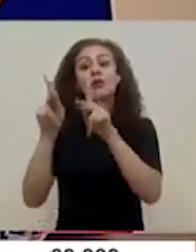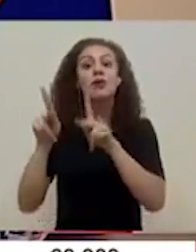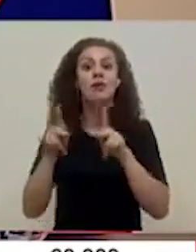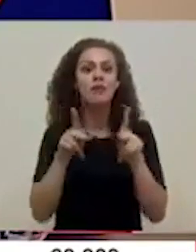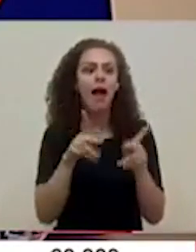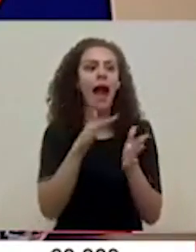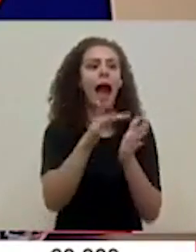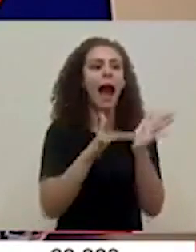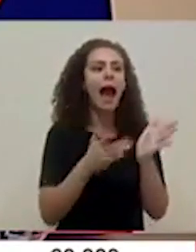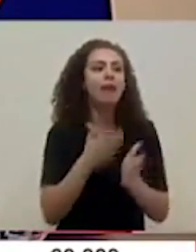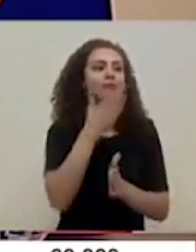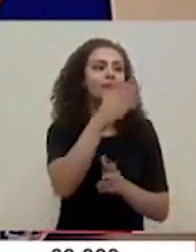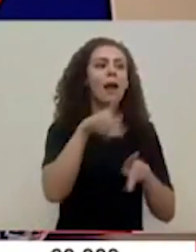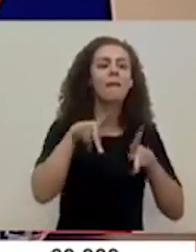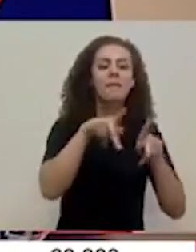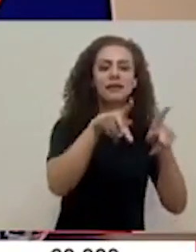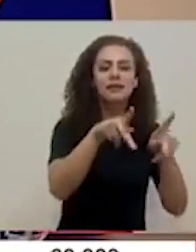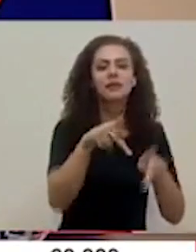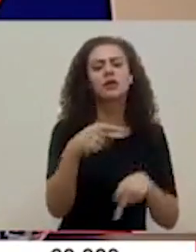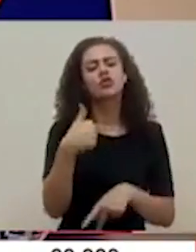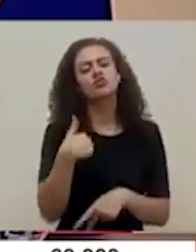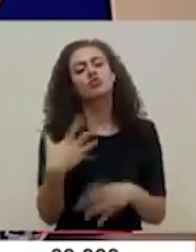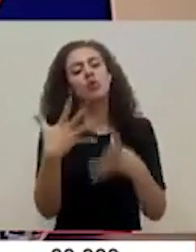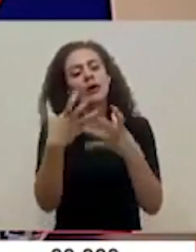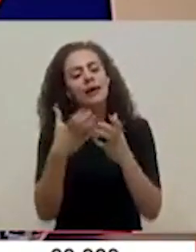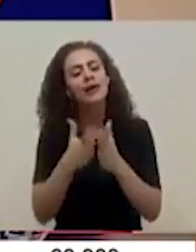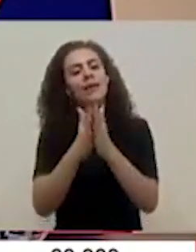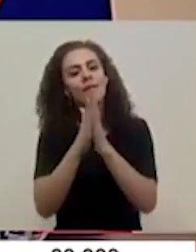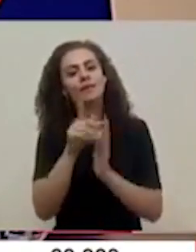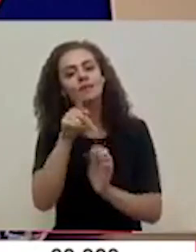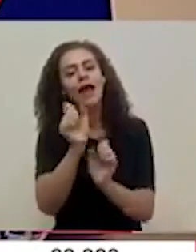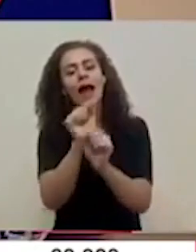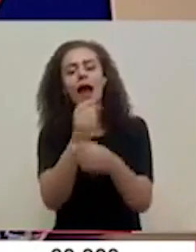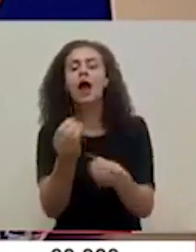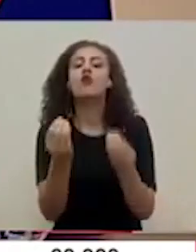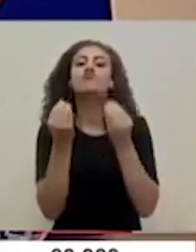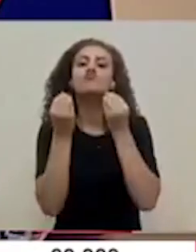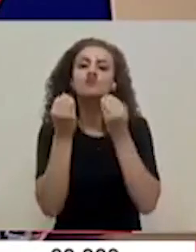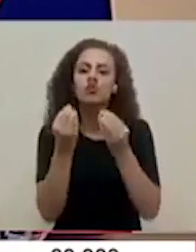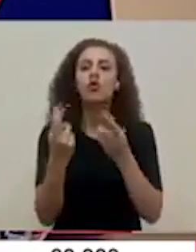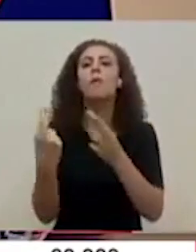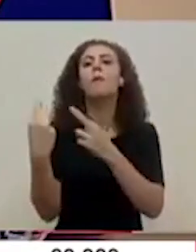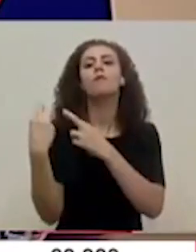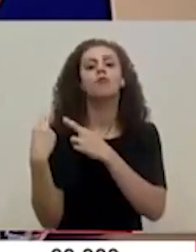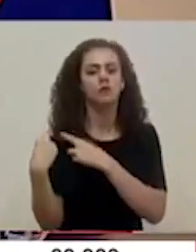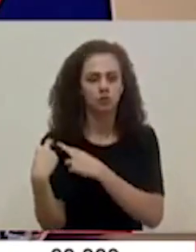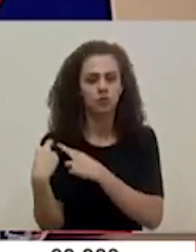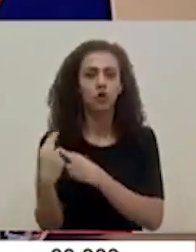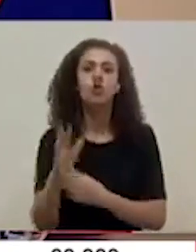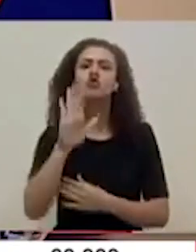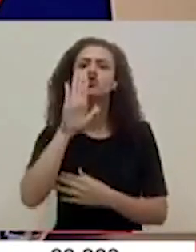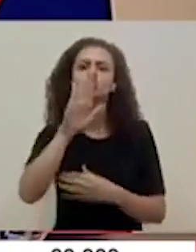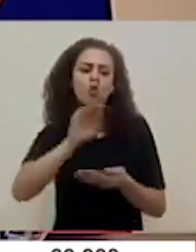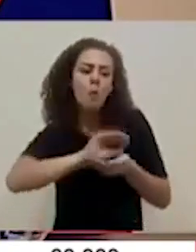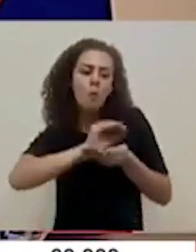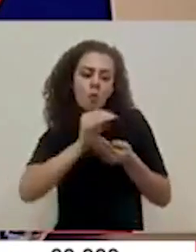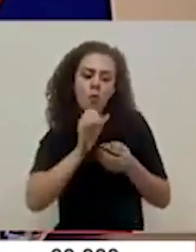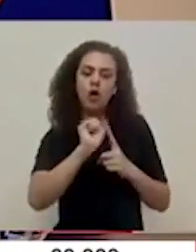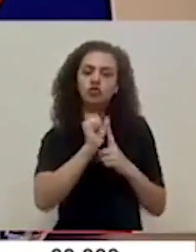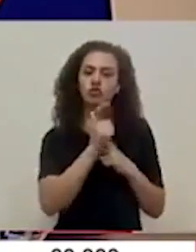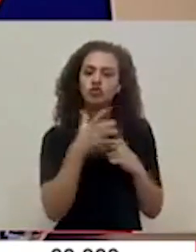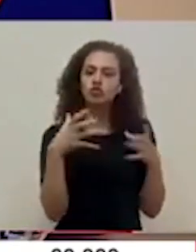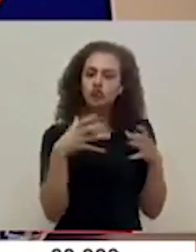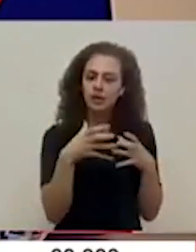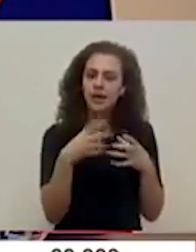aprovechen para pasear y yo les quiero pedir que lo hagan con muchísima responsabilidad en sus burbujas sociales,